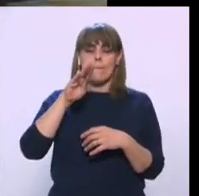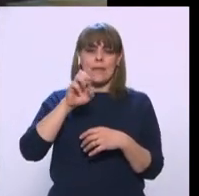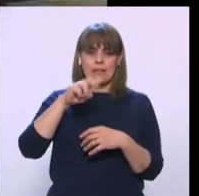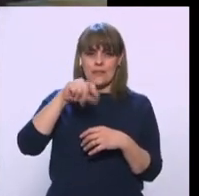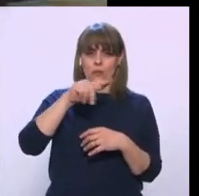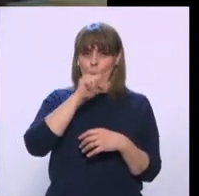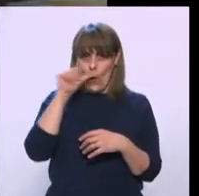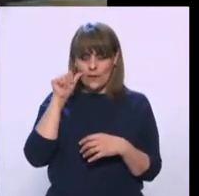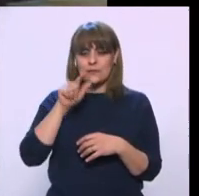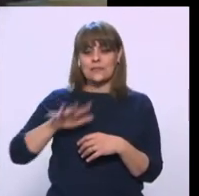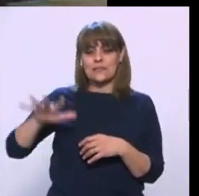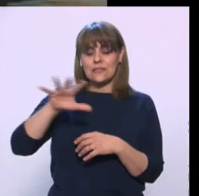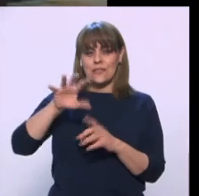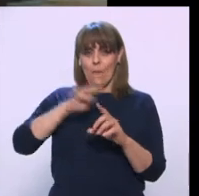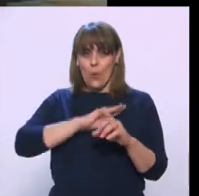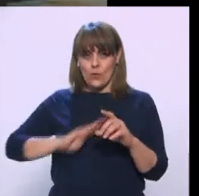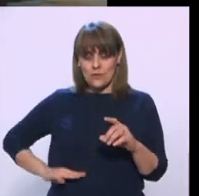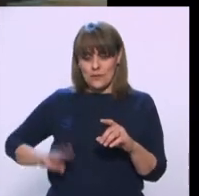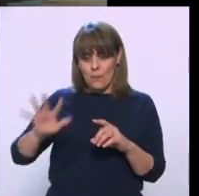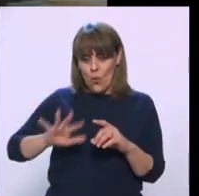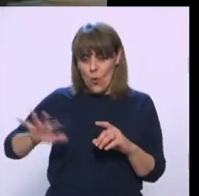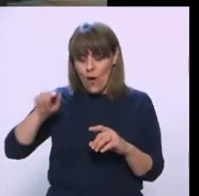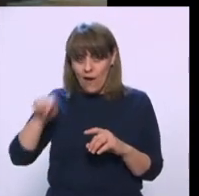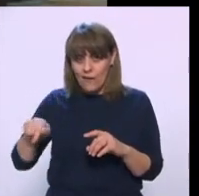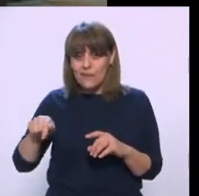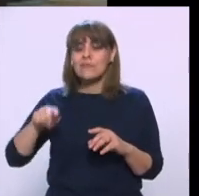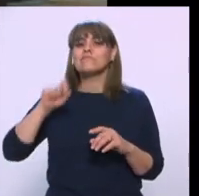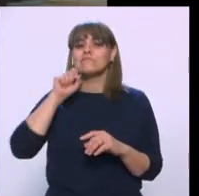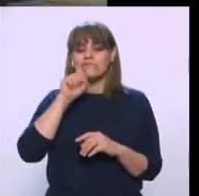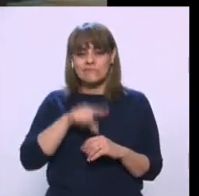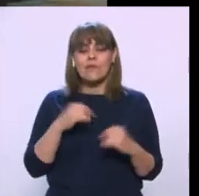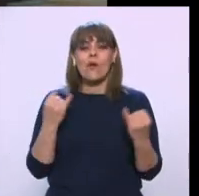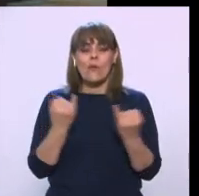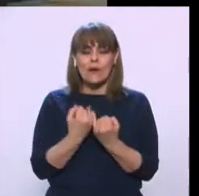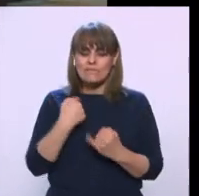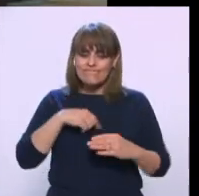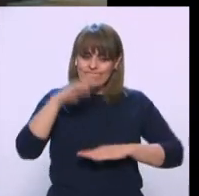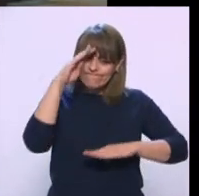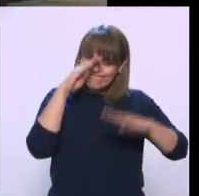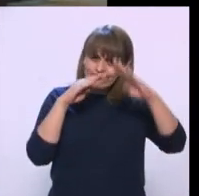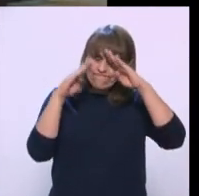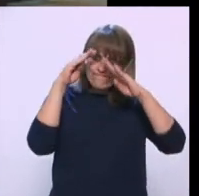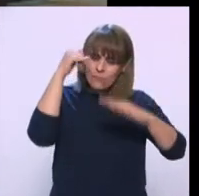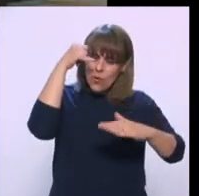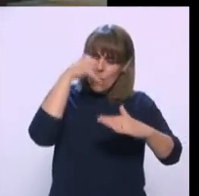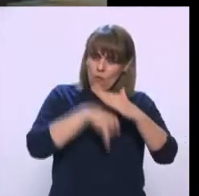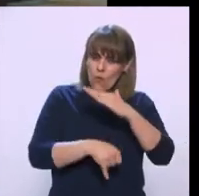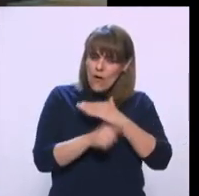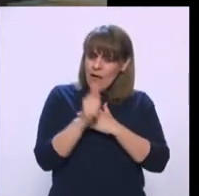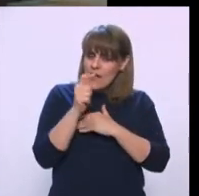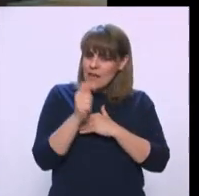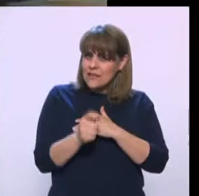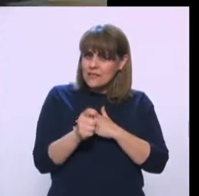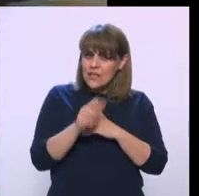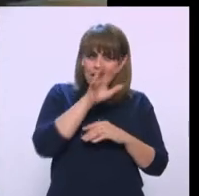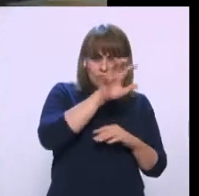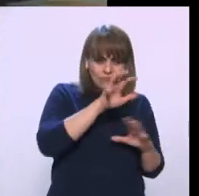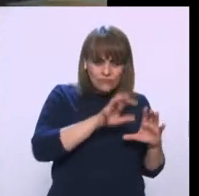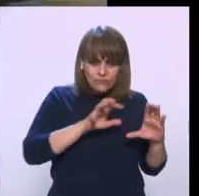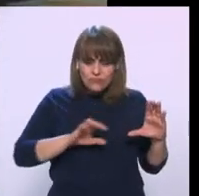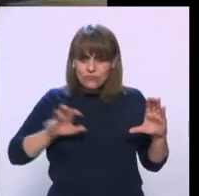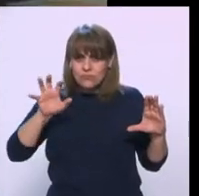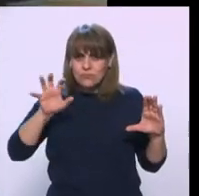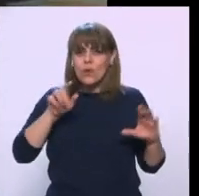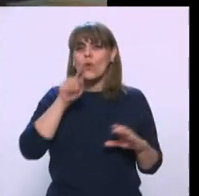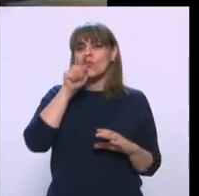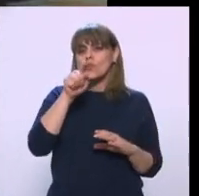municipio. Y, bueno, esto también hay reflexiones que podemos hacer en torno a estas regiones. ¿Cuál